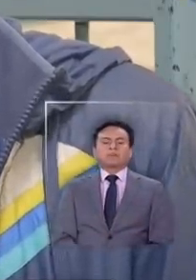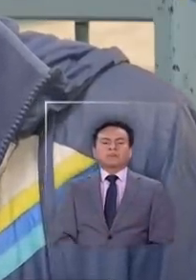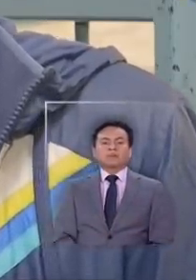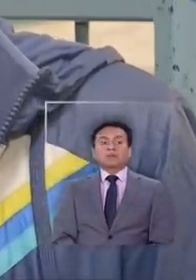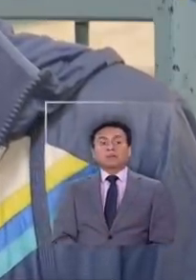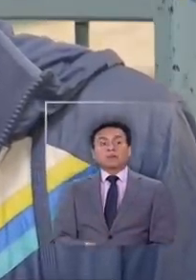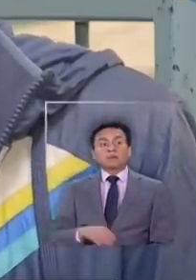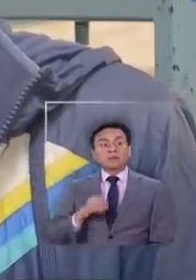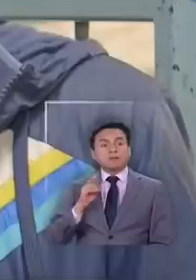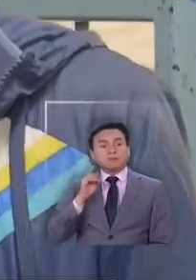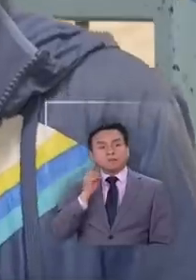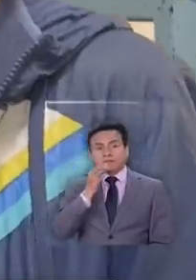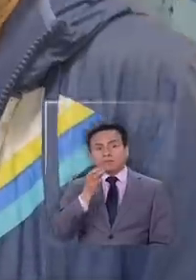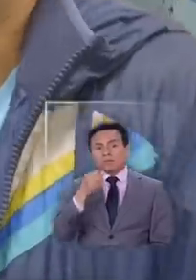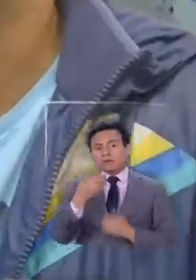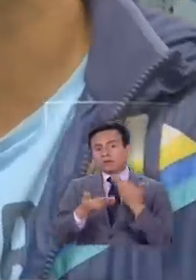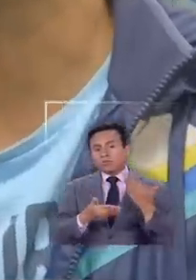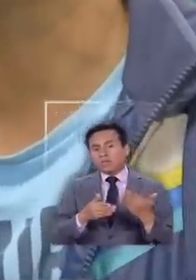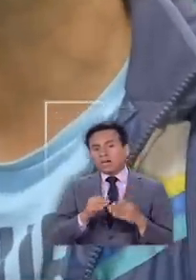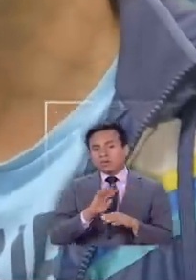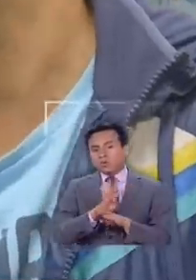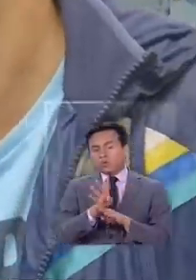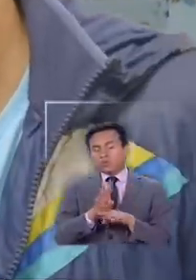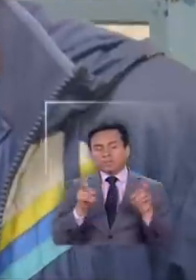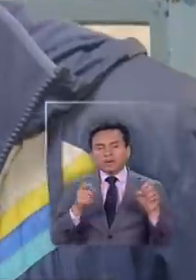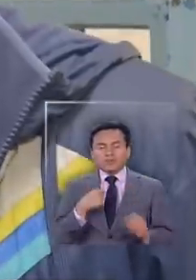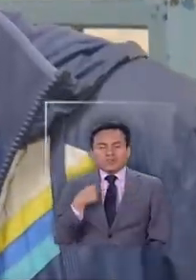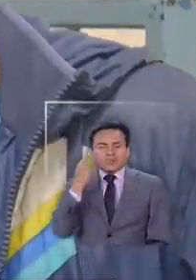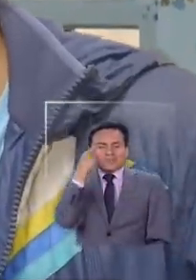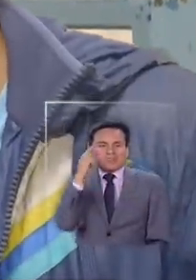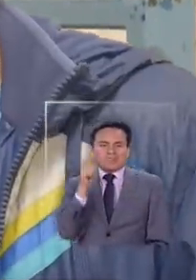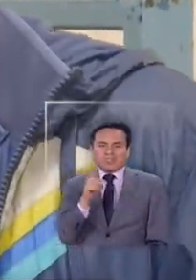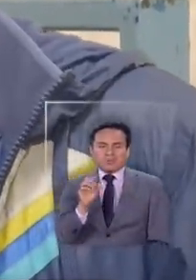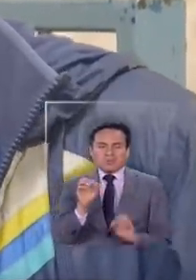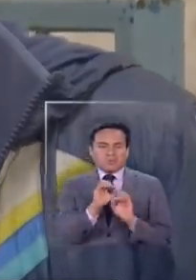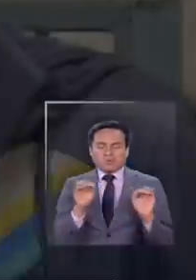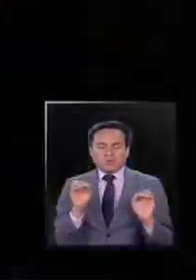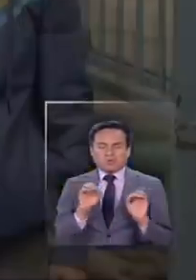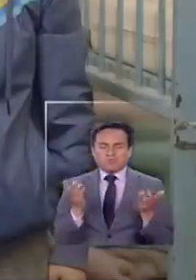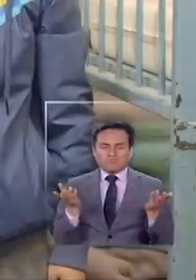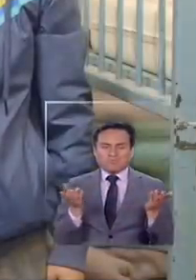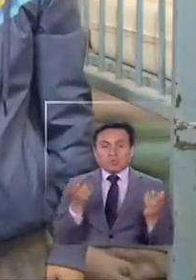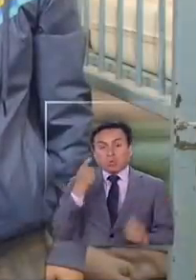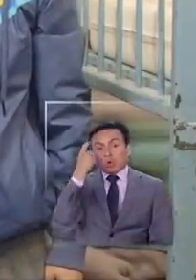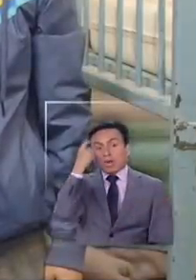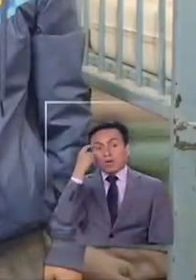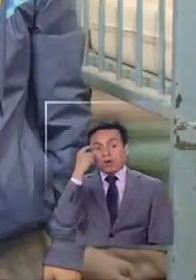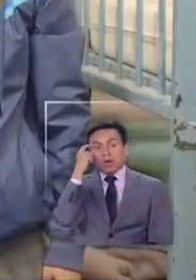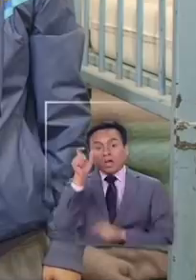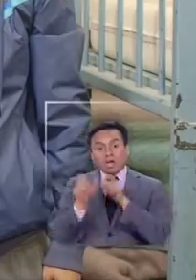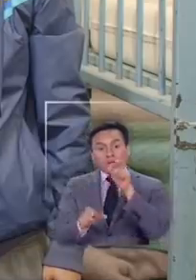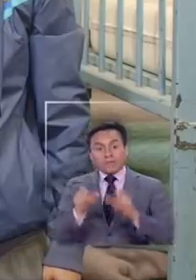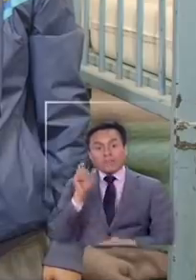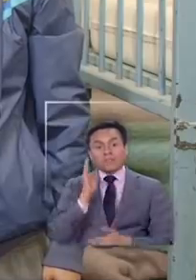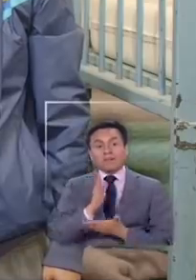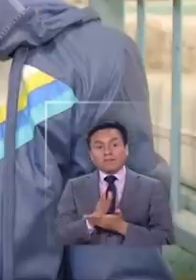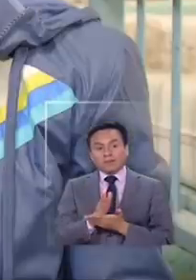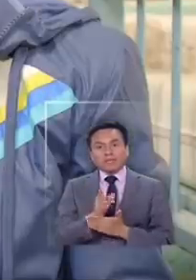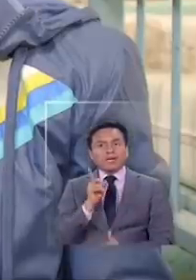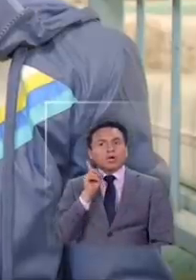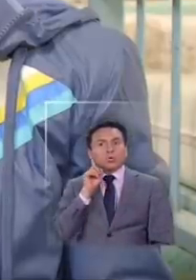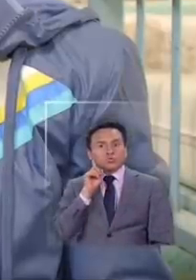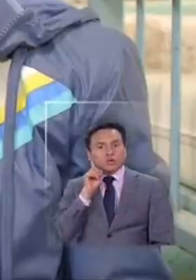y... ¿Pensan en querer evitar el contagio? No, pues yo creo que es nulo yo creo que yo creo que debe haber gente que ha